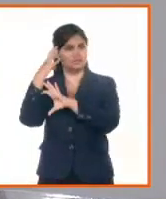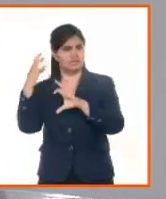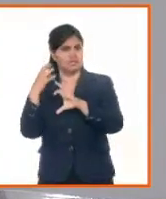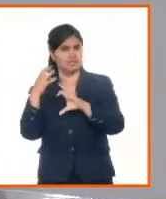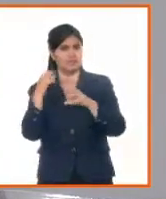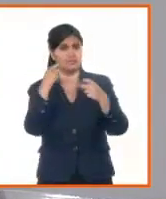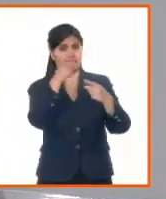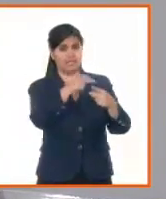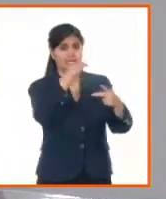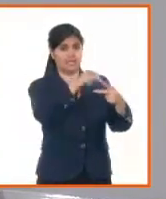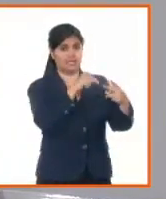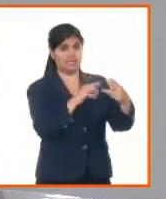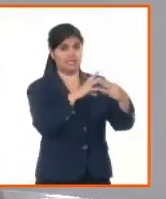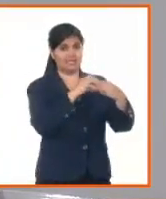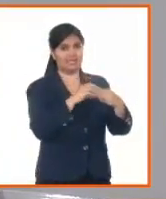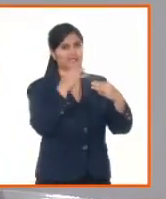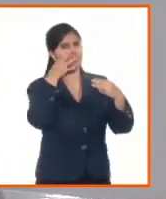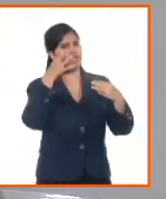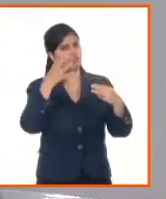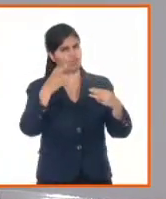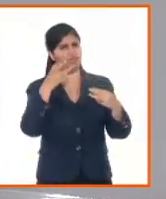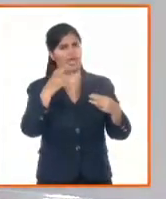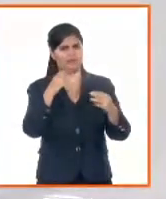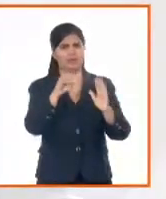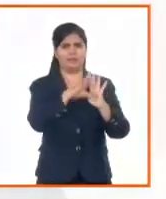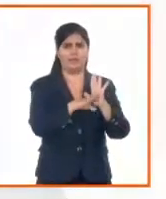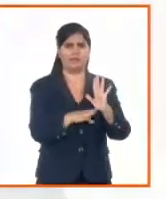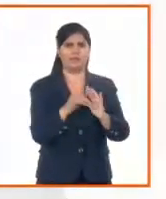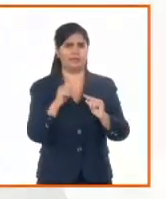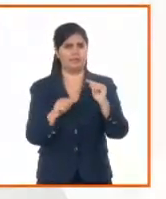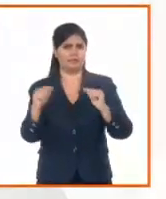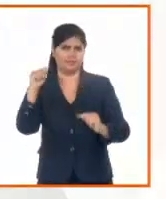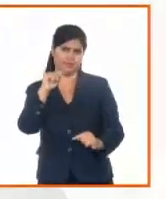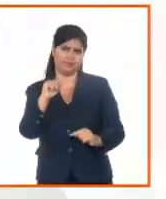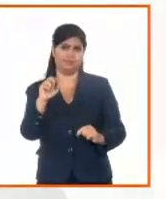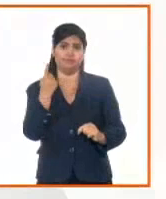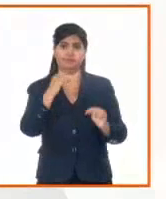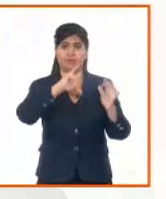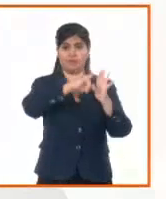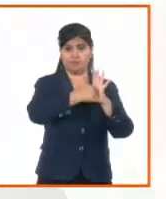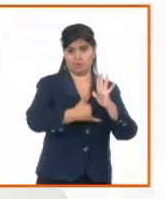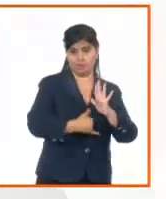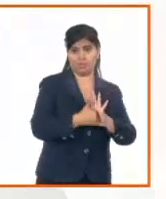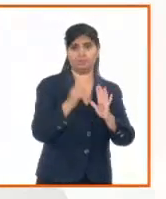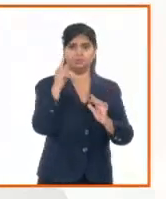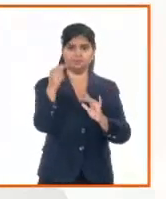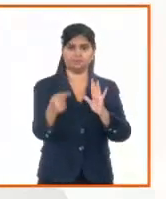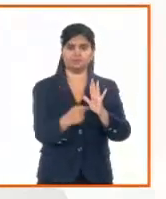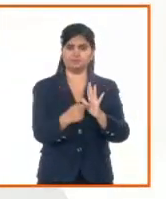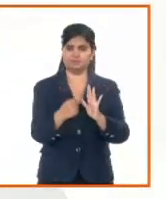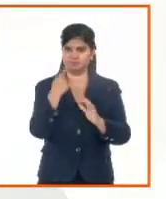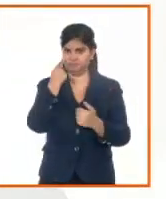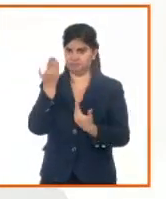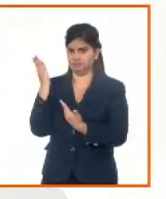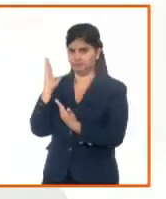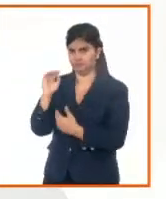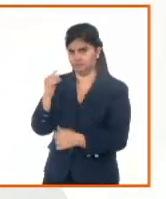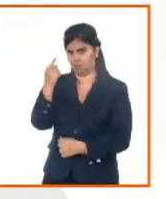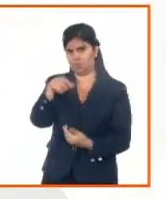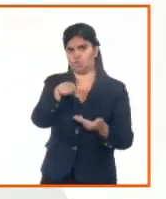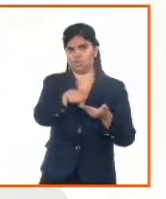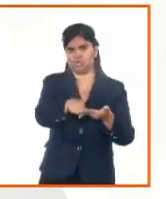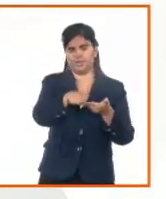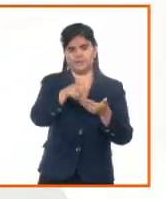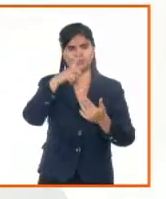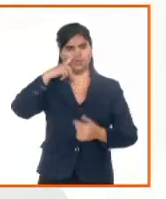proyectos que conforman este programa priorizado. El primer proyecto tiene que ver con los servicios notariales. Estos proyectos tienen sus